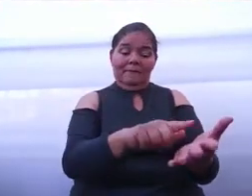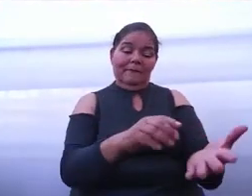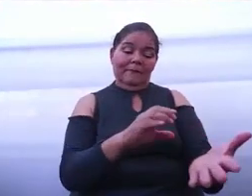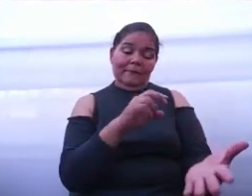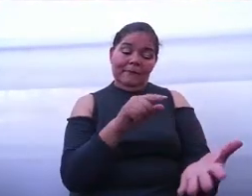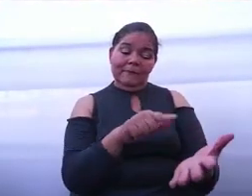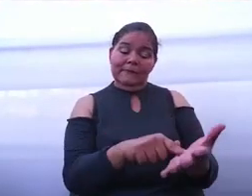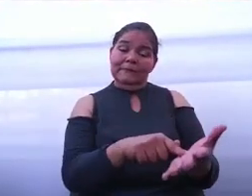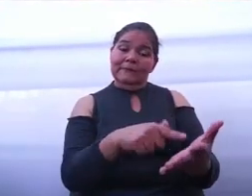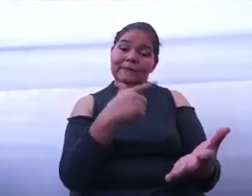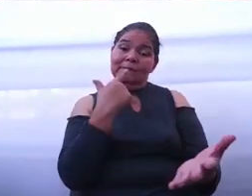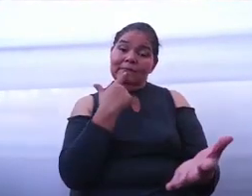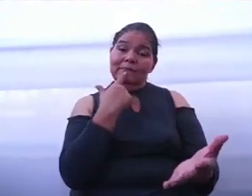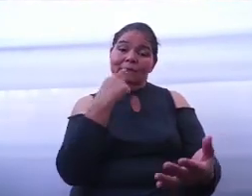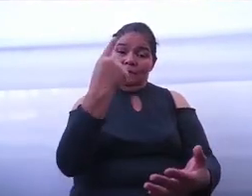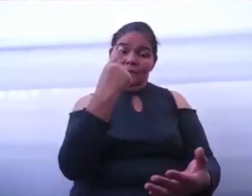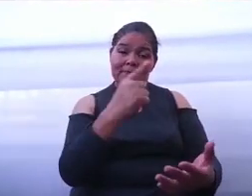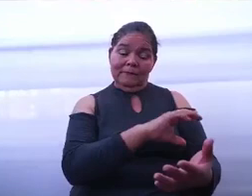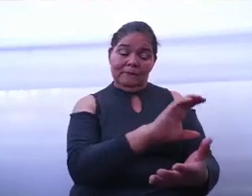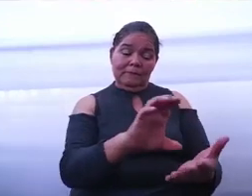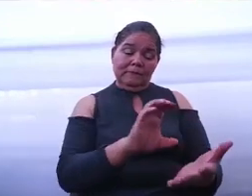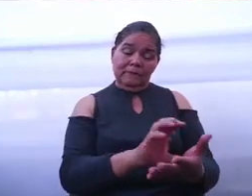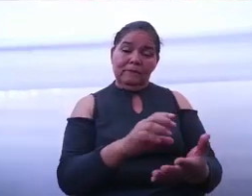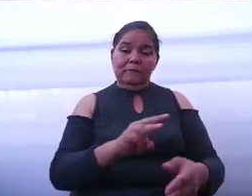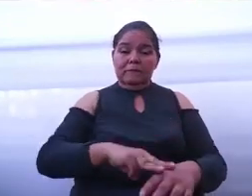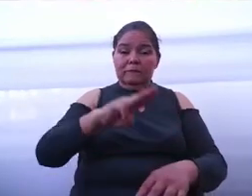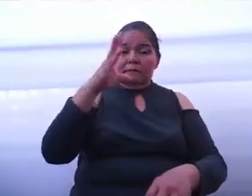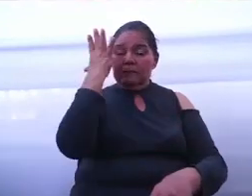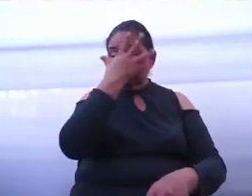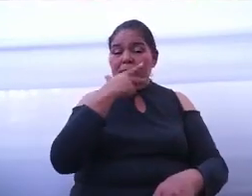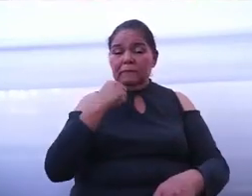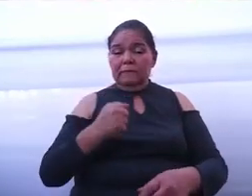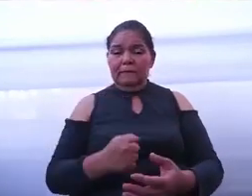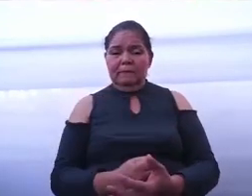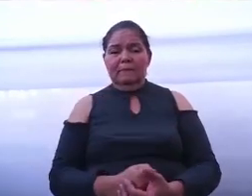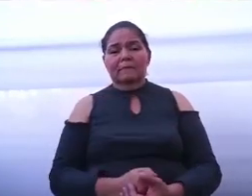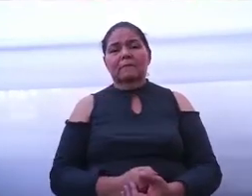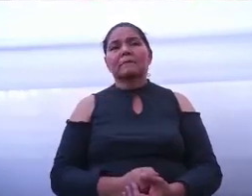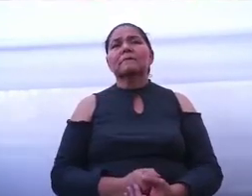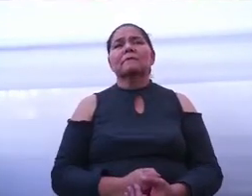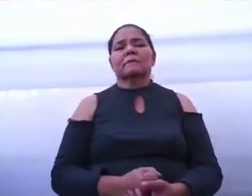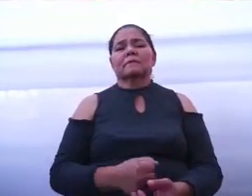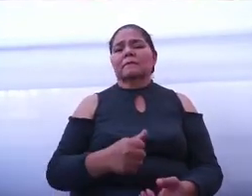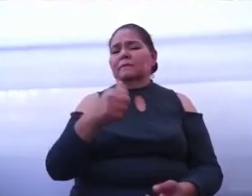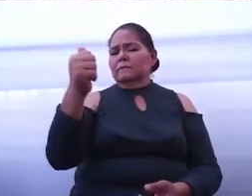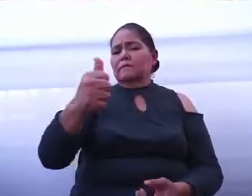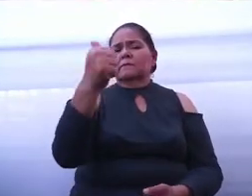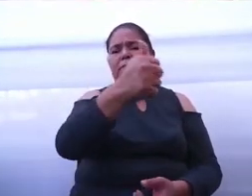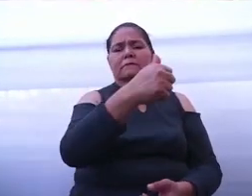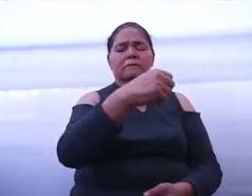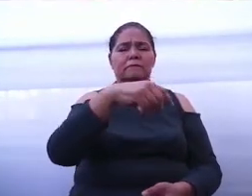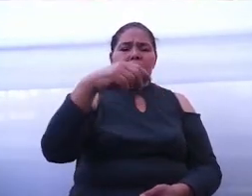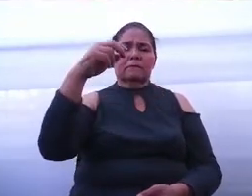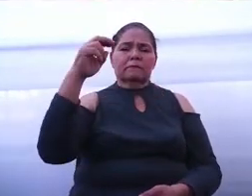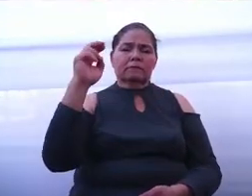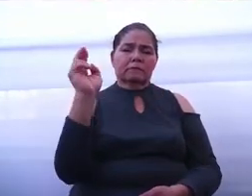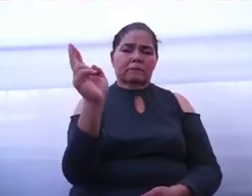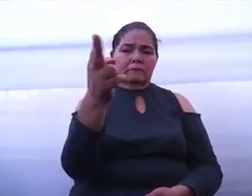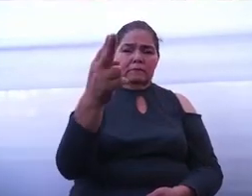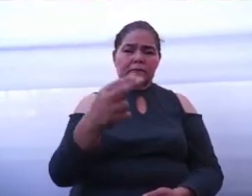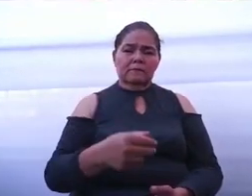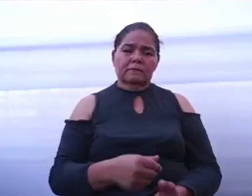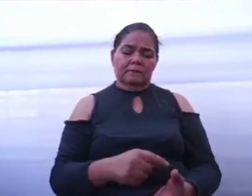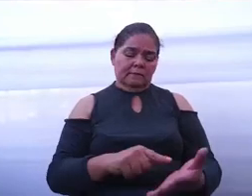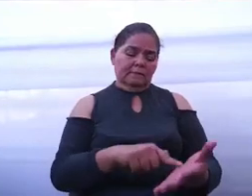vivimos. A cada uno de los aquí presentes ciudadanos de Celaya,